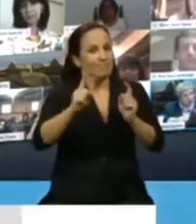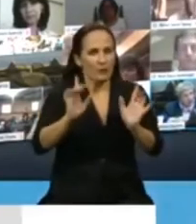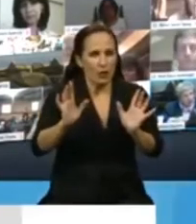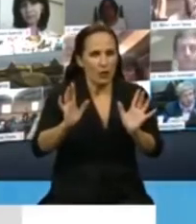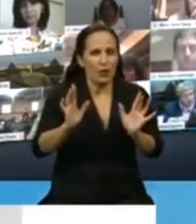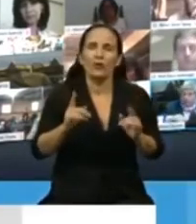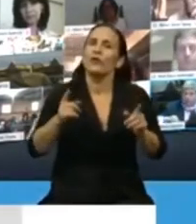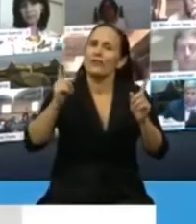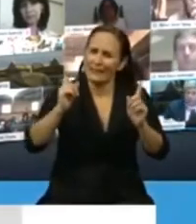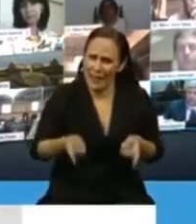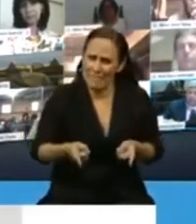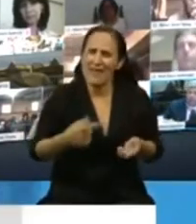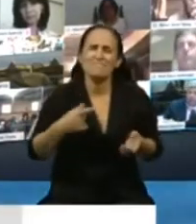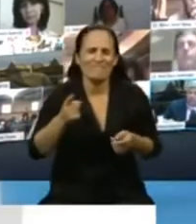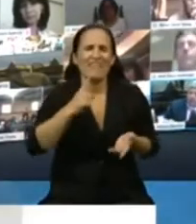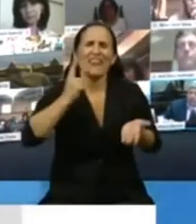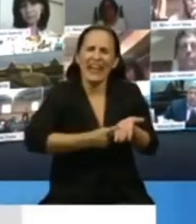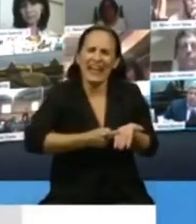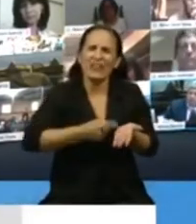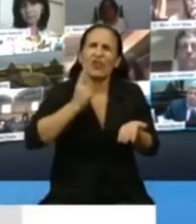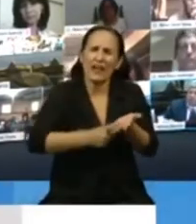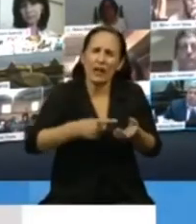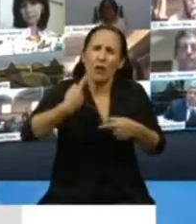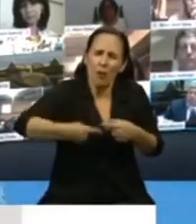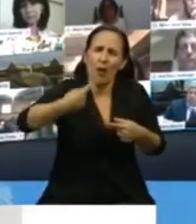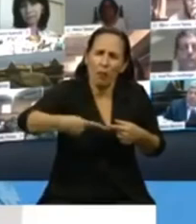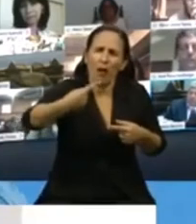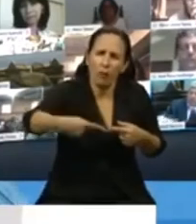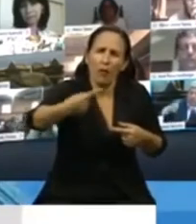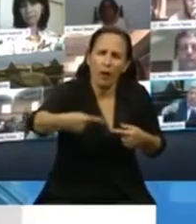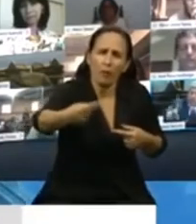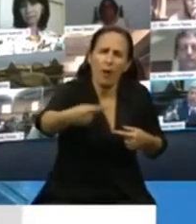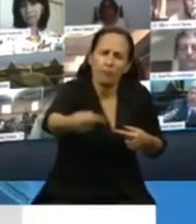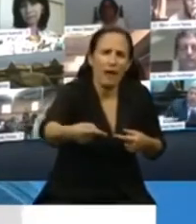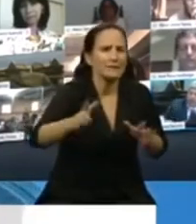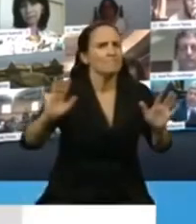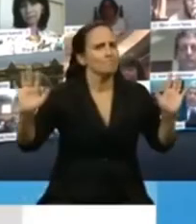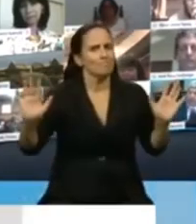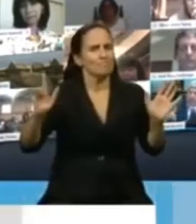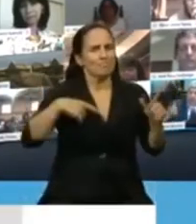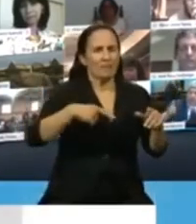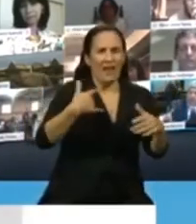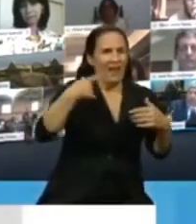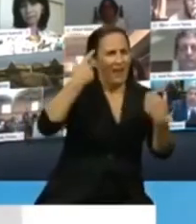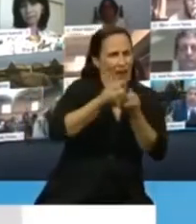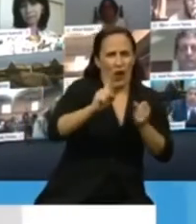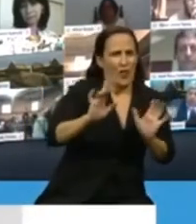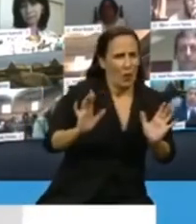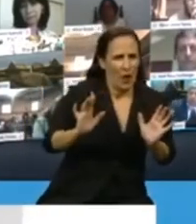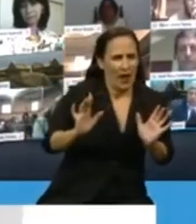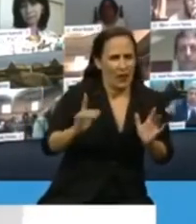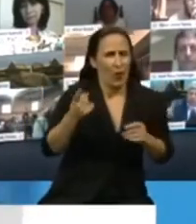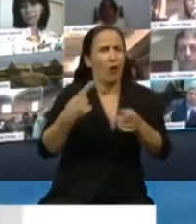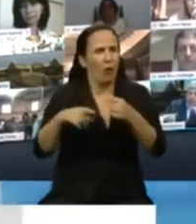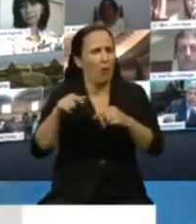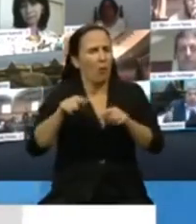el abuso de los decretos de necesidad y urgencia, una herramienta prevista en nuestra Constitución, pero no para anular el funcionamiento de otros poderes